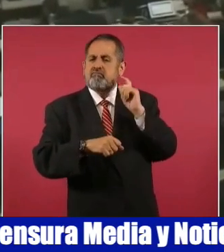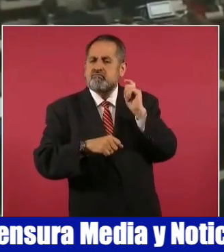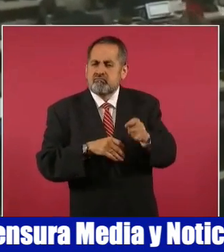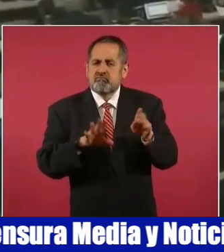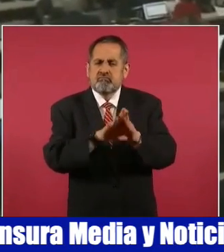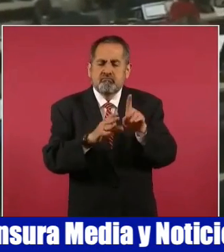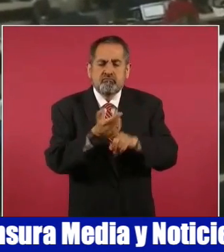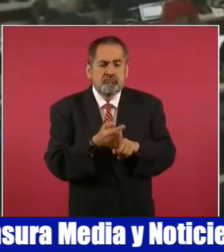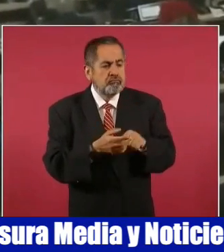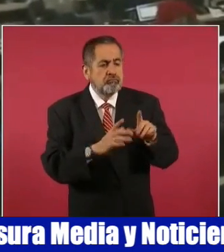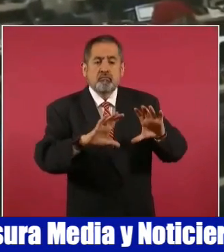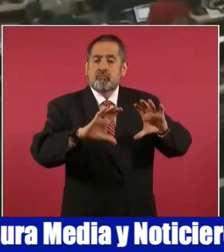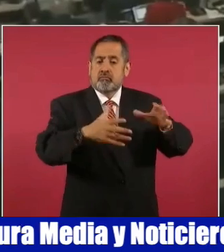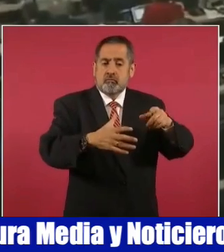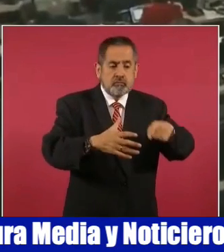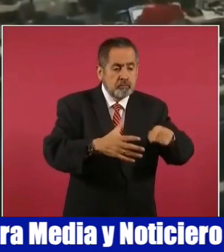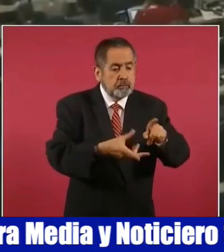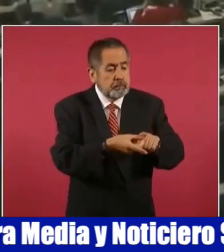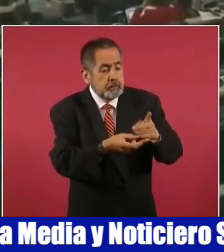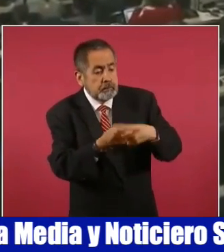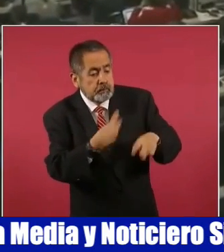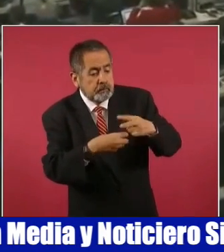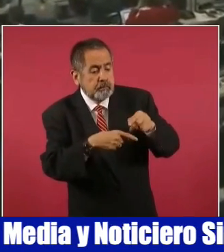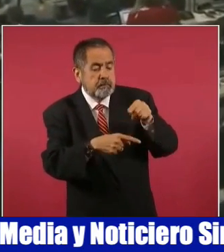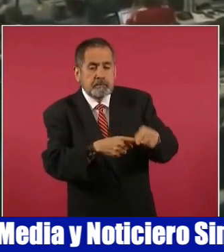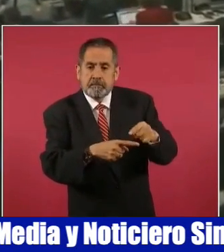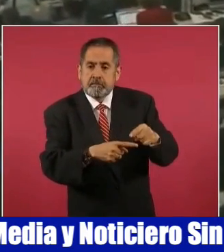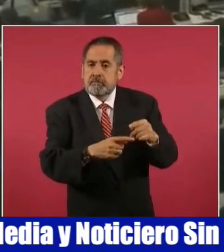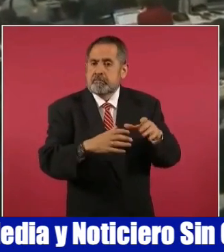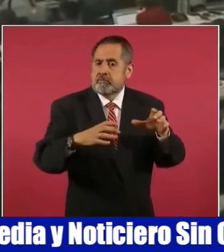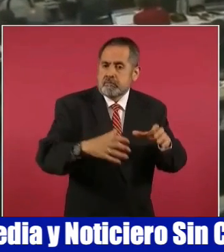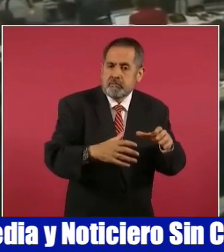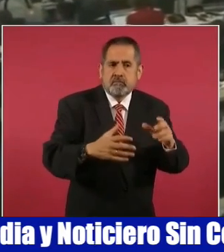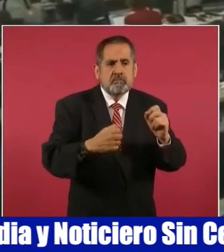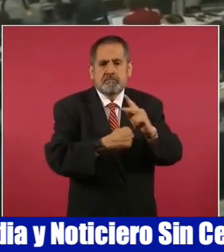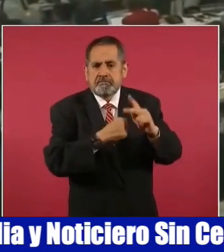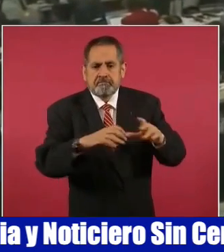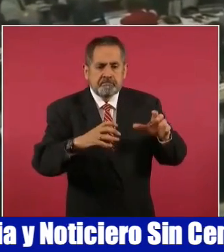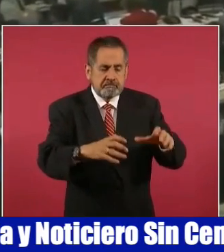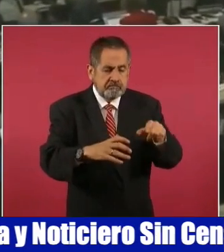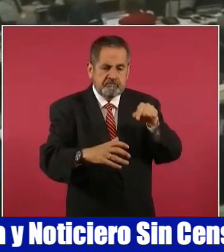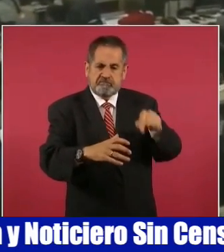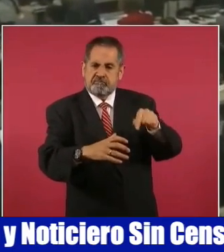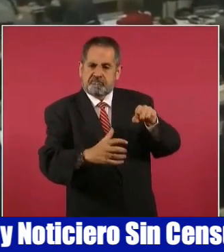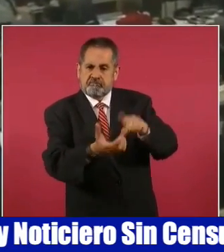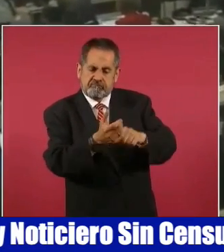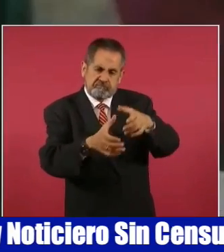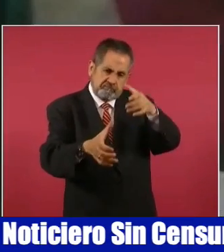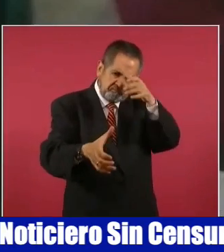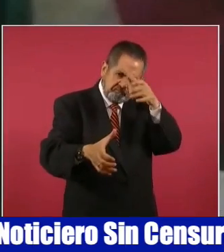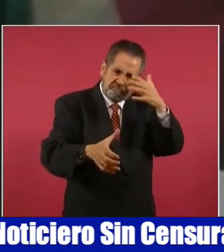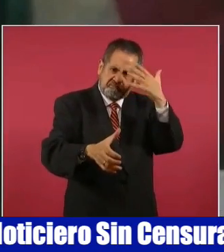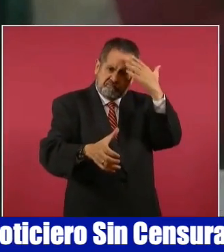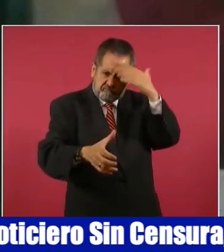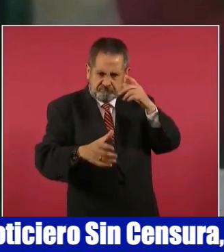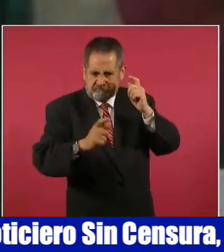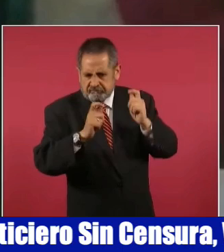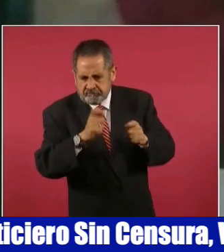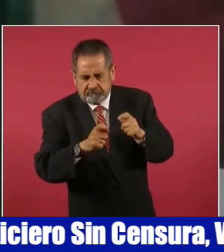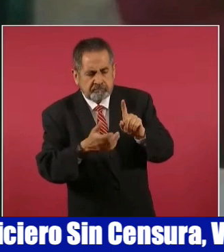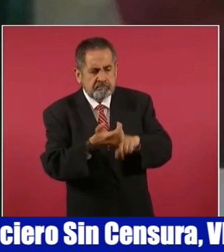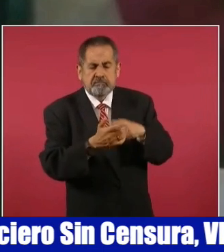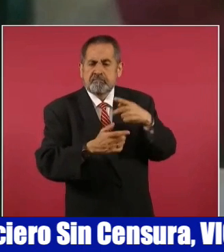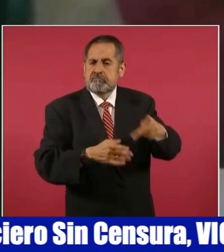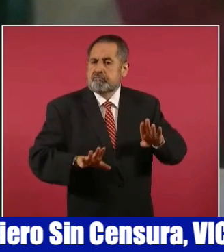que nace en una comunidad o naciones derivado del conocimiento, el temperamento,